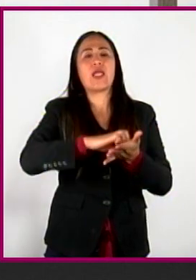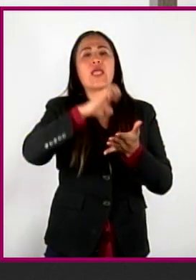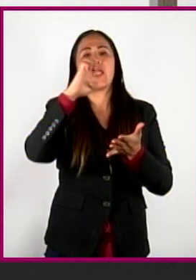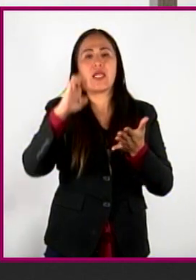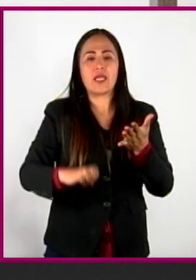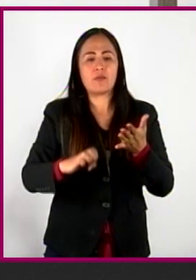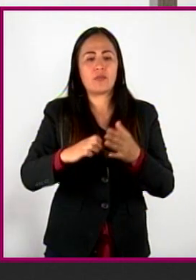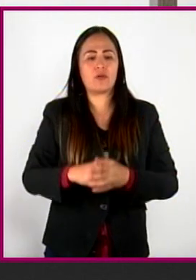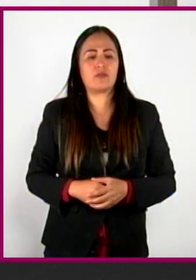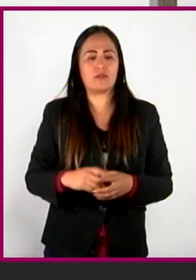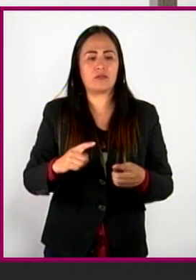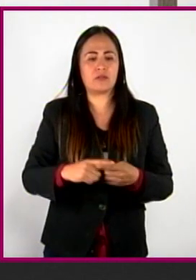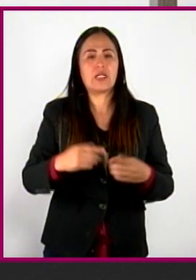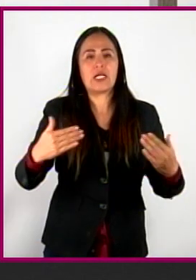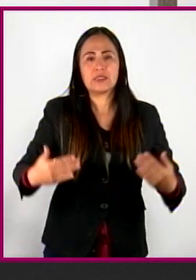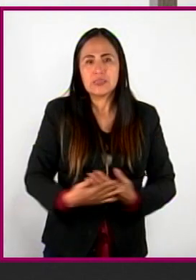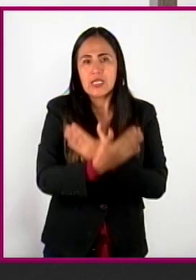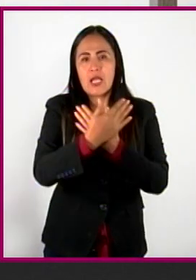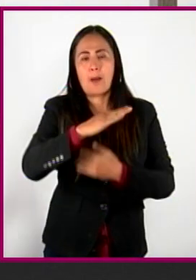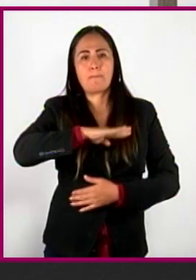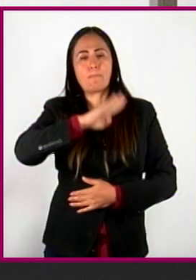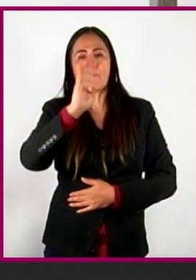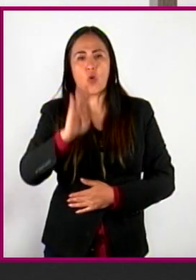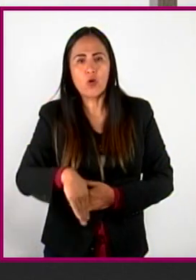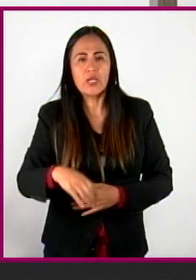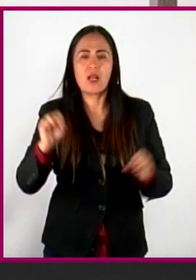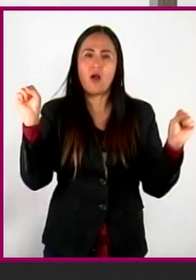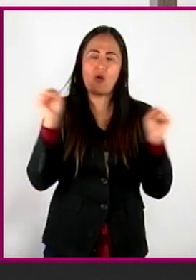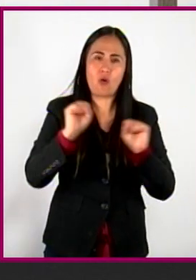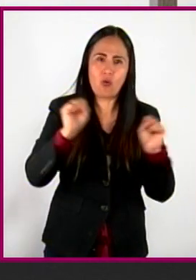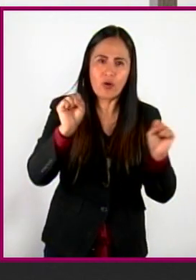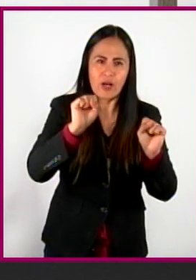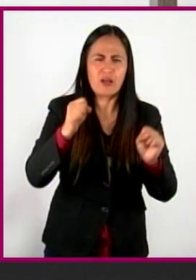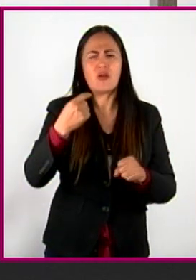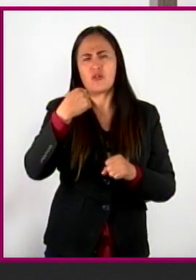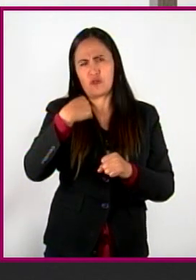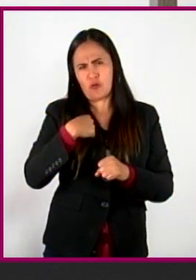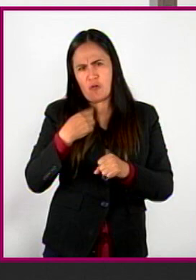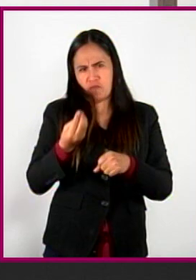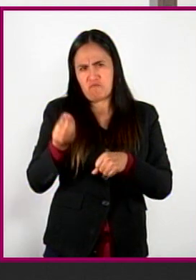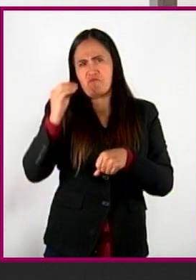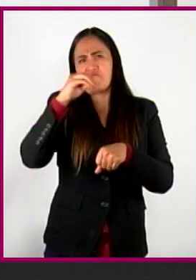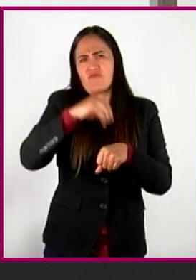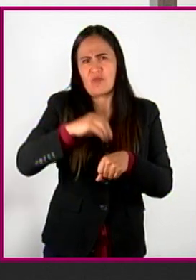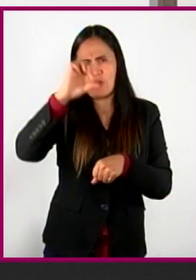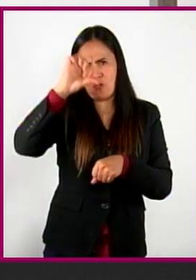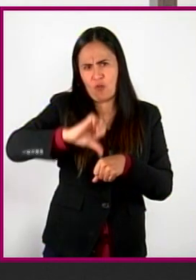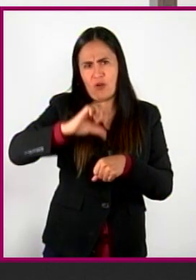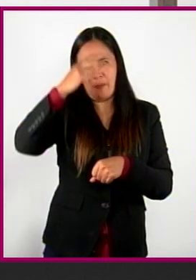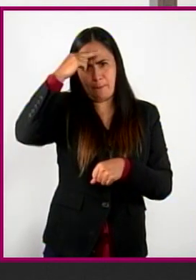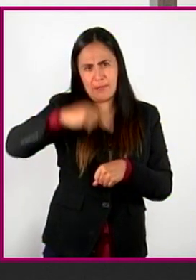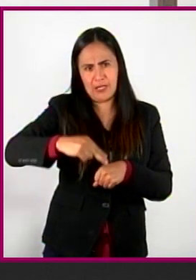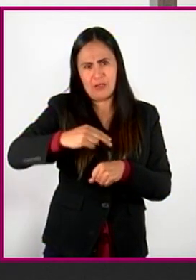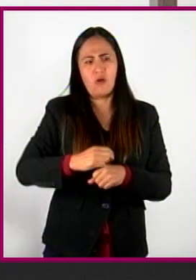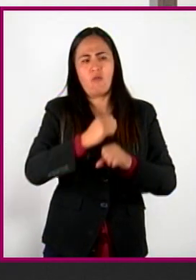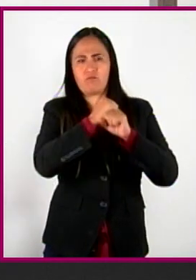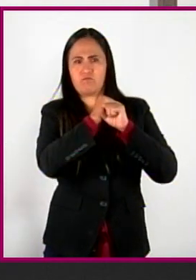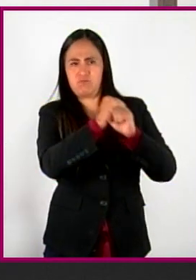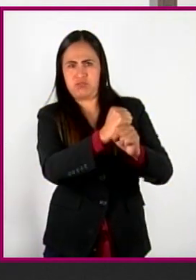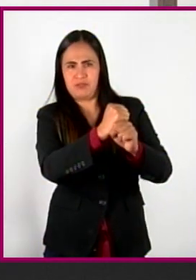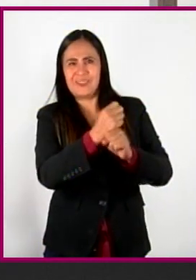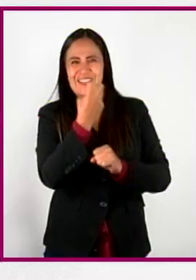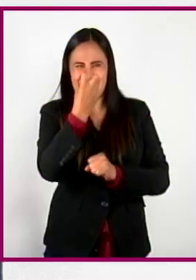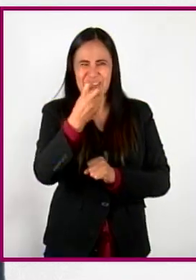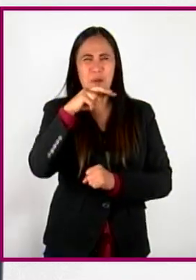estos verbos son nacer, morir, correr y yo diría que en el contexto de nuestro país resistir es un verbo